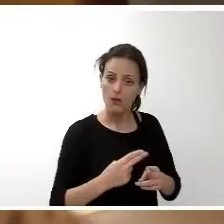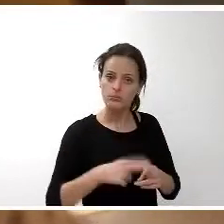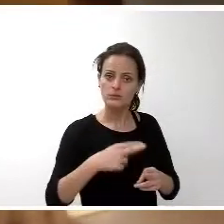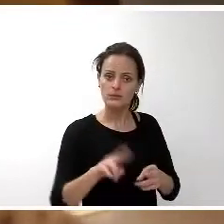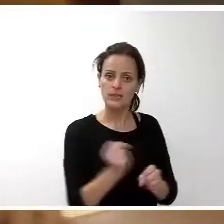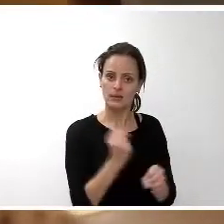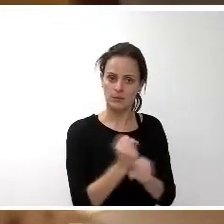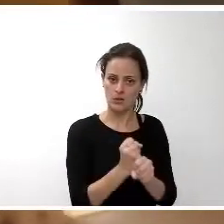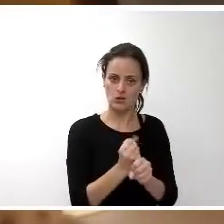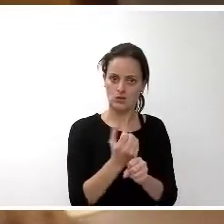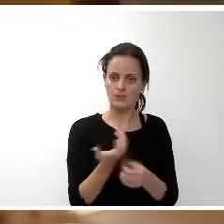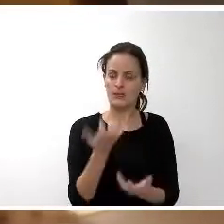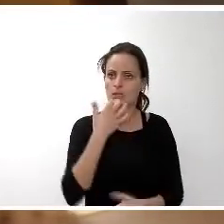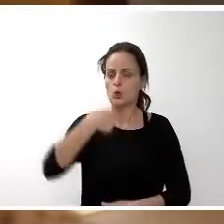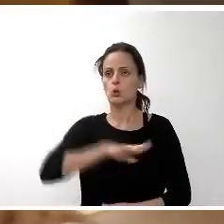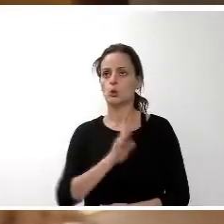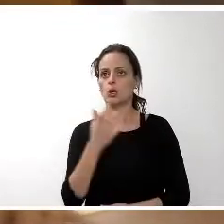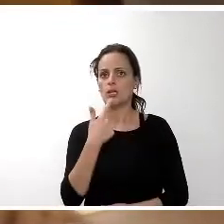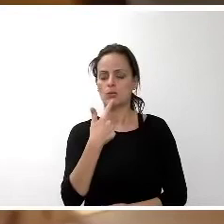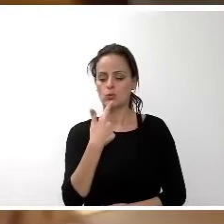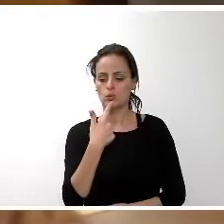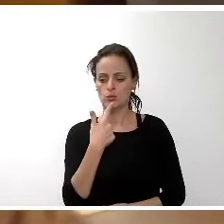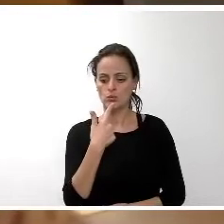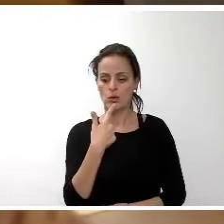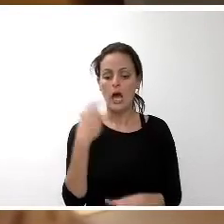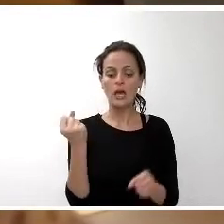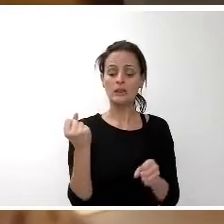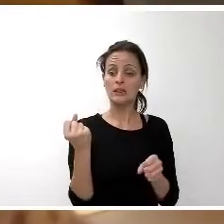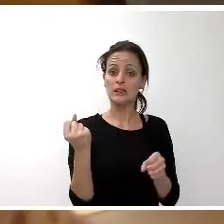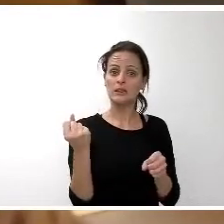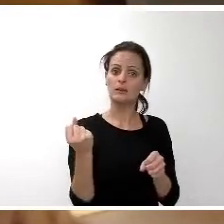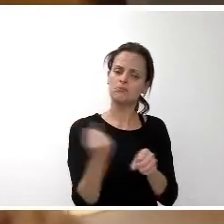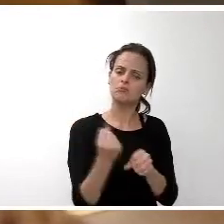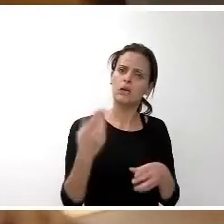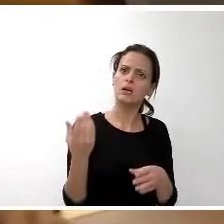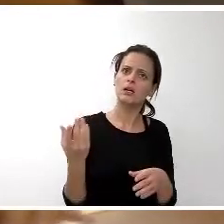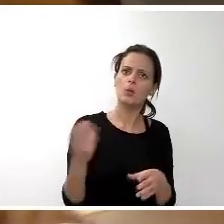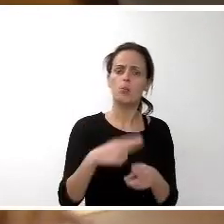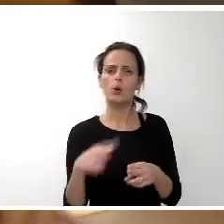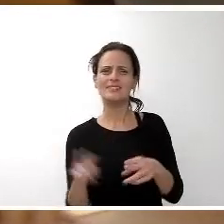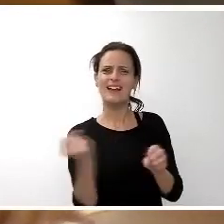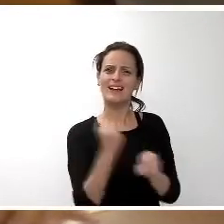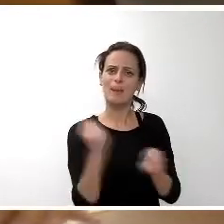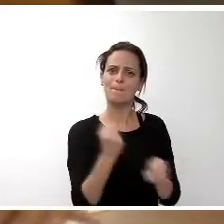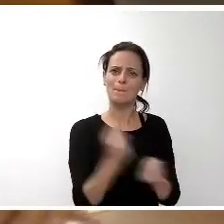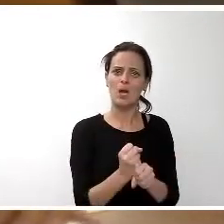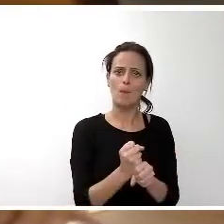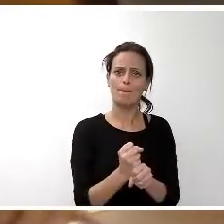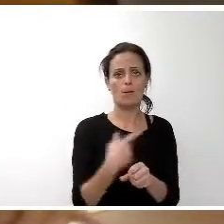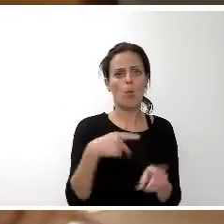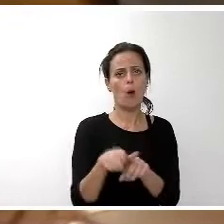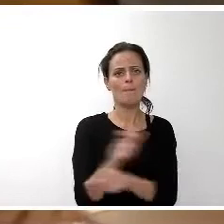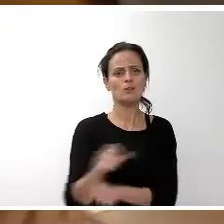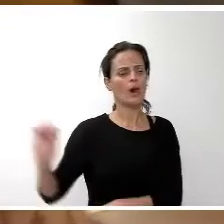trabajar en políticas de empleo desoyendo las políticas sociales las políticas de las personas evidentemente no es compatible pero